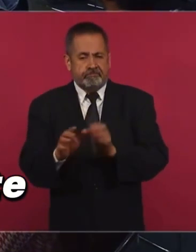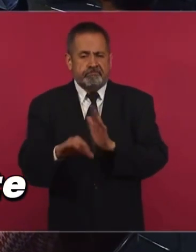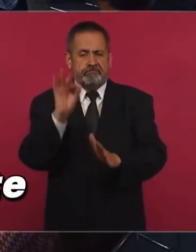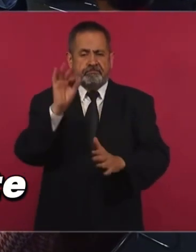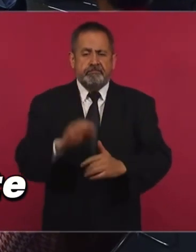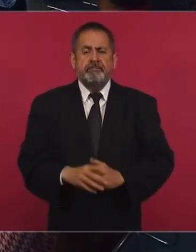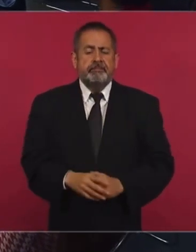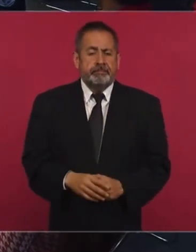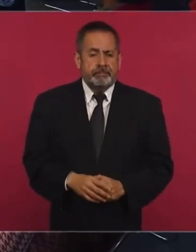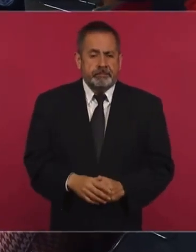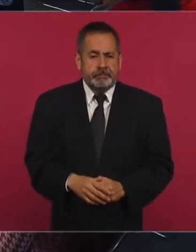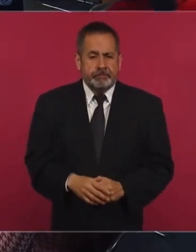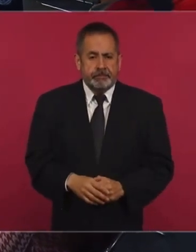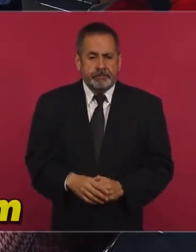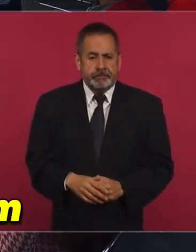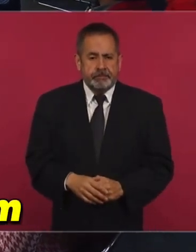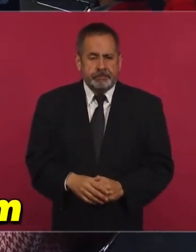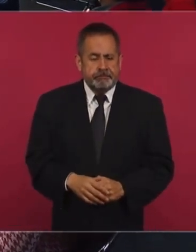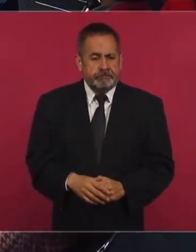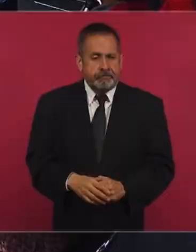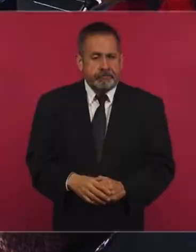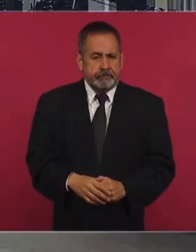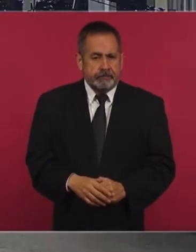presidente, sobre este mismo tema y para terminar también,